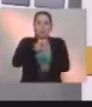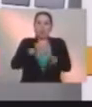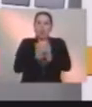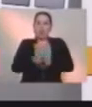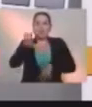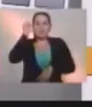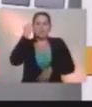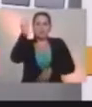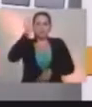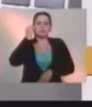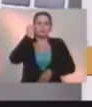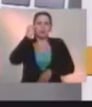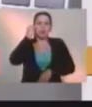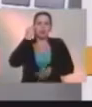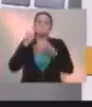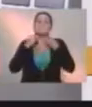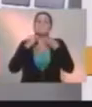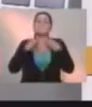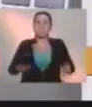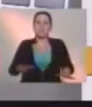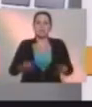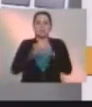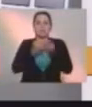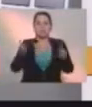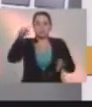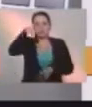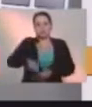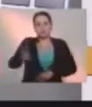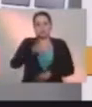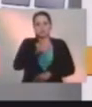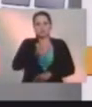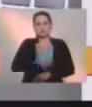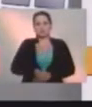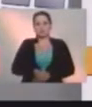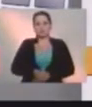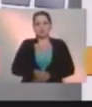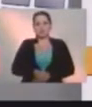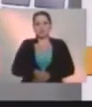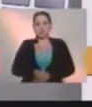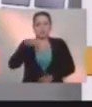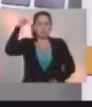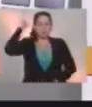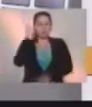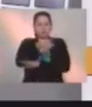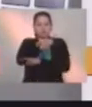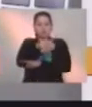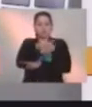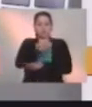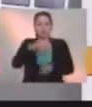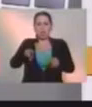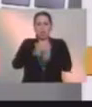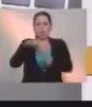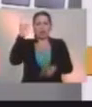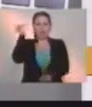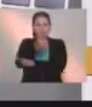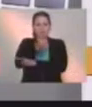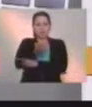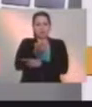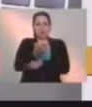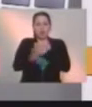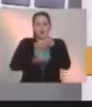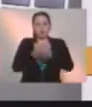que estamos perdiendo la democracia en nuestro país, que prácticamente nos están imponiendo una dictadura por una vía